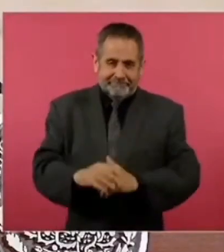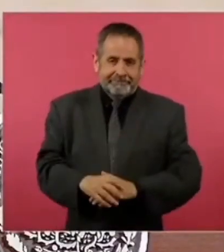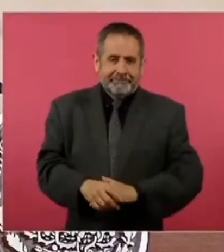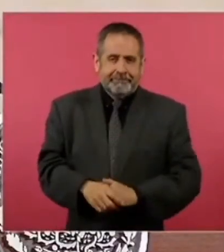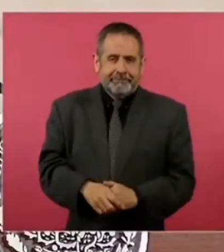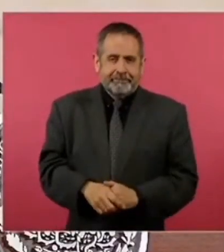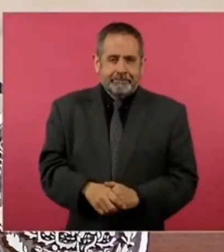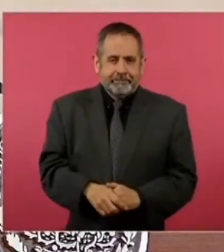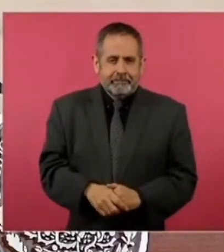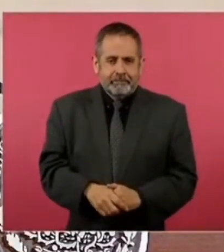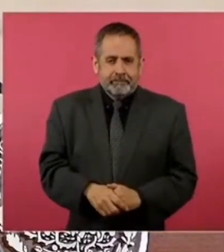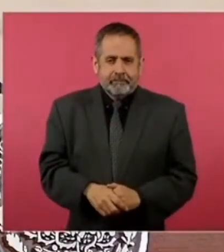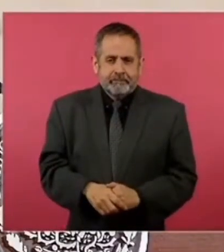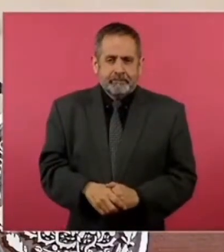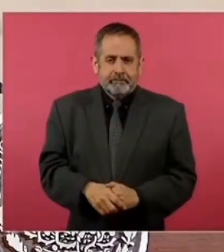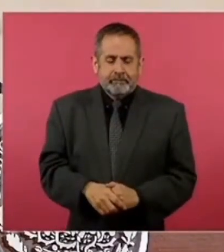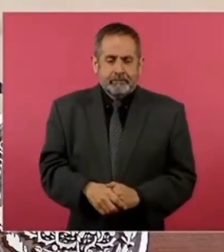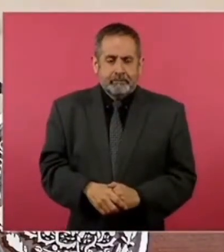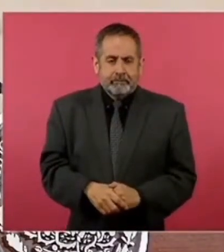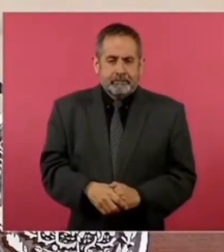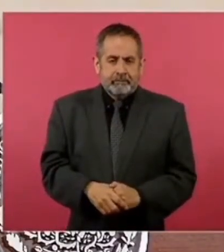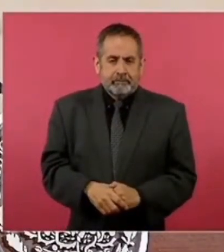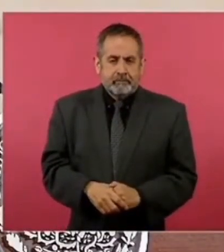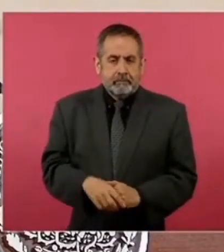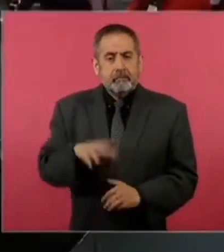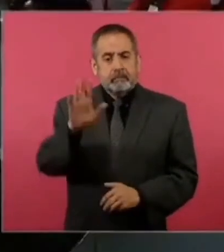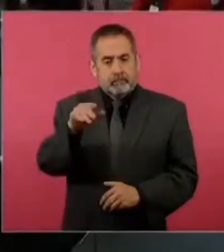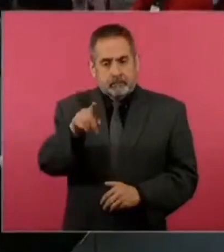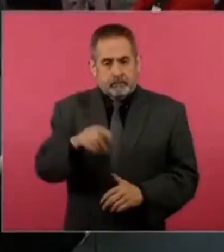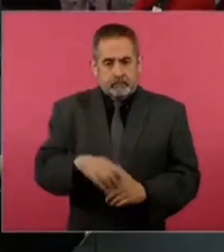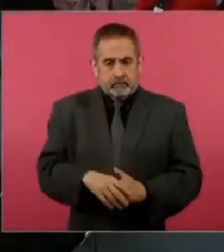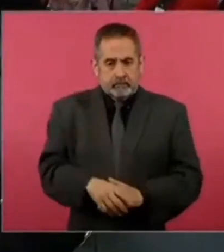Ya está el álbum, este... Ah,